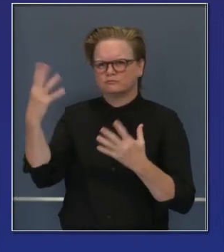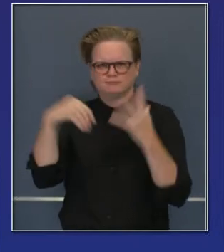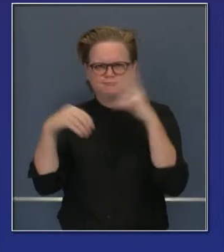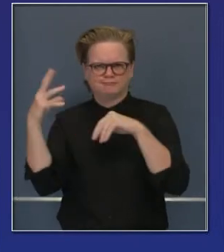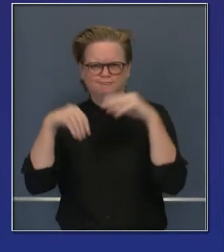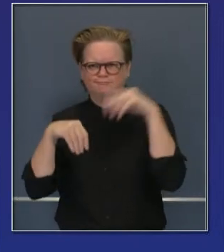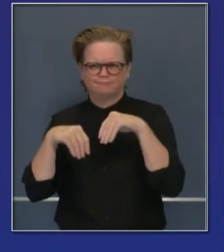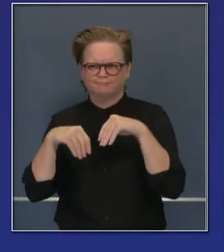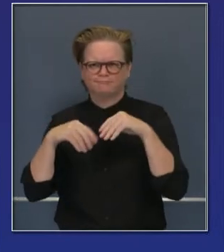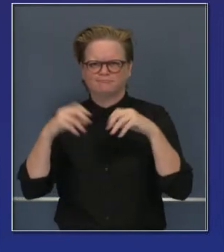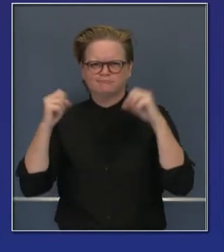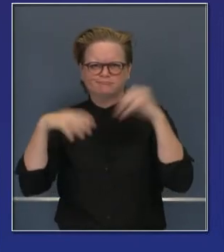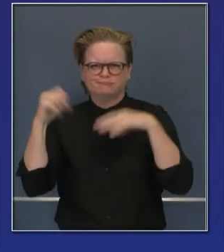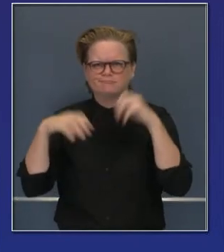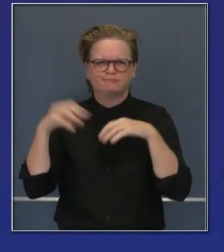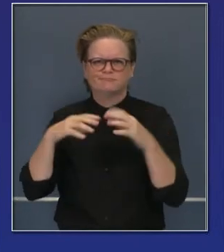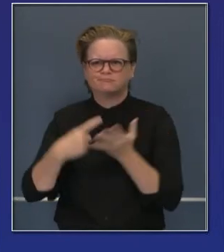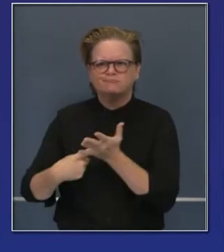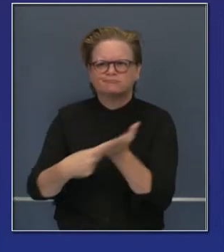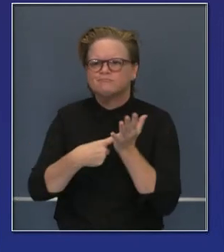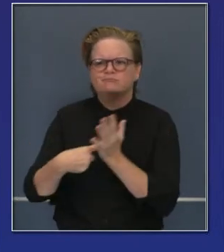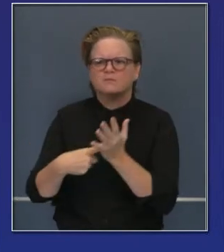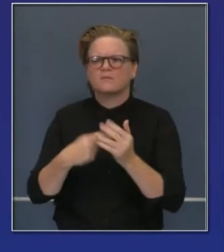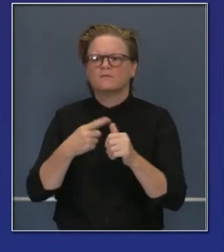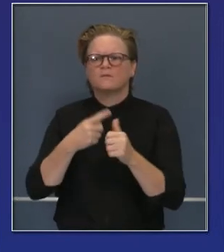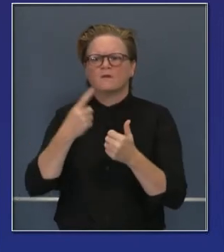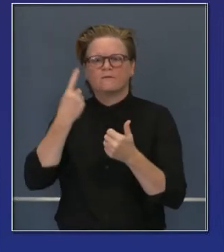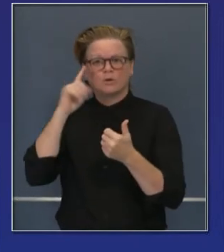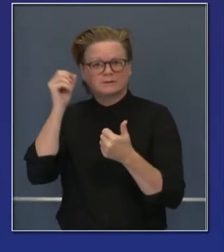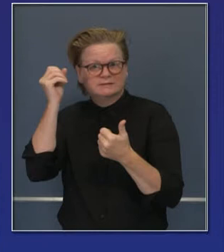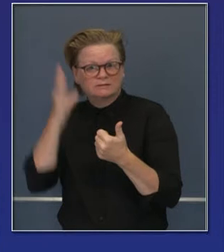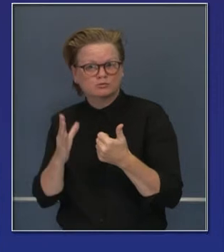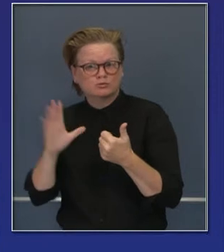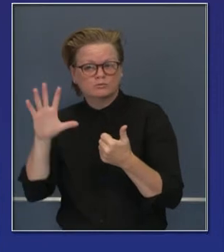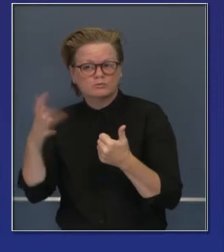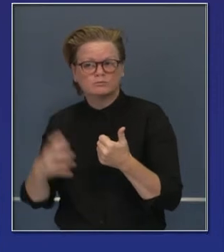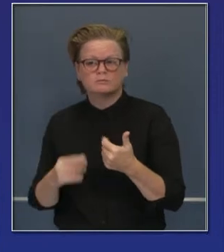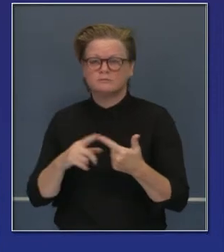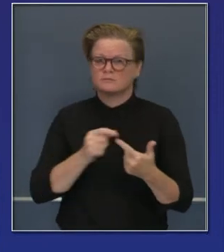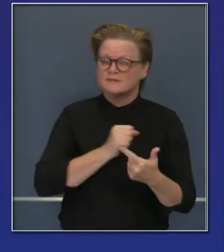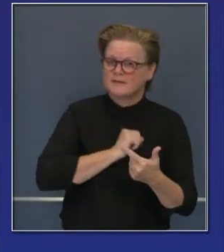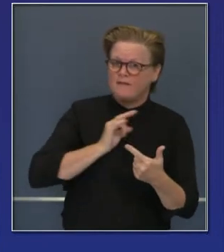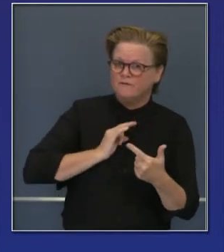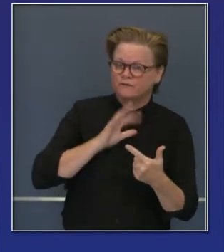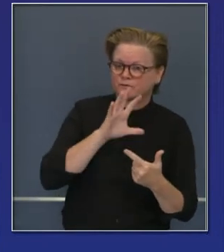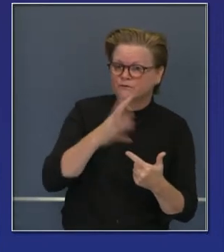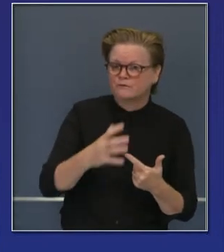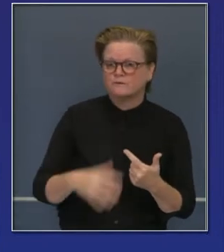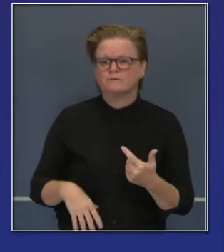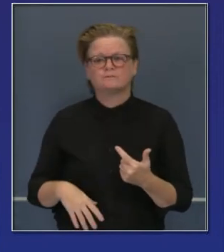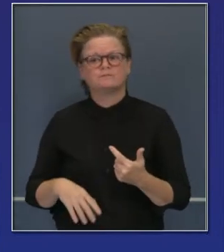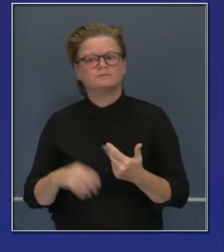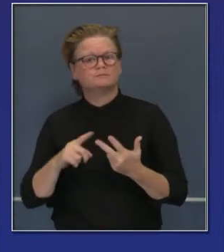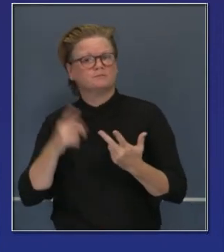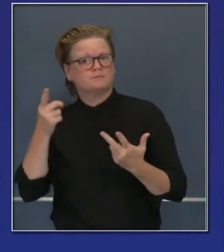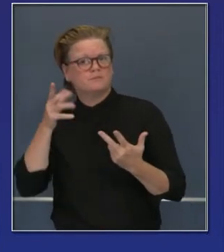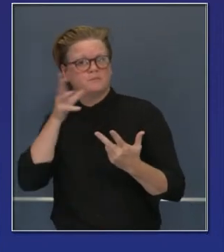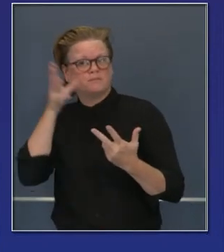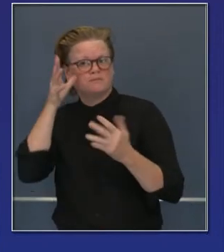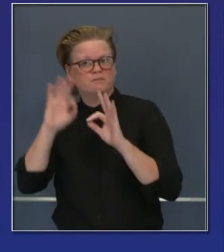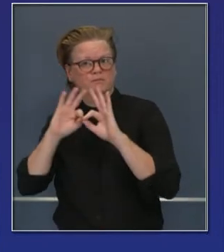fases subsiguientes determinaremos esas prioridades a maestros, para profesionales y haciendo